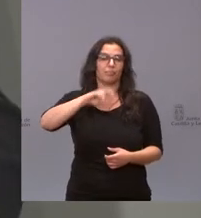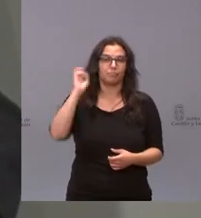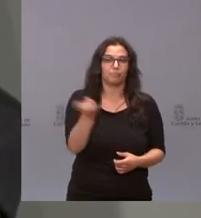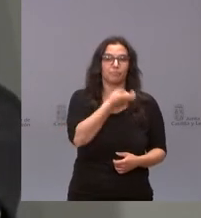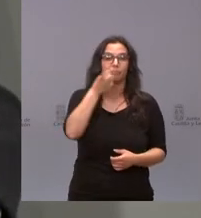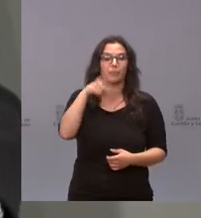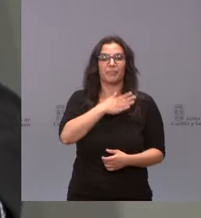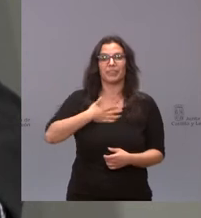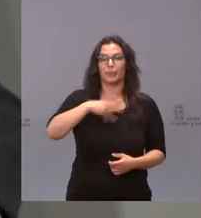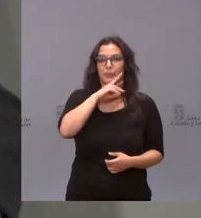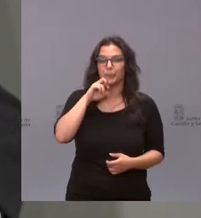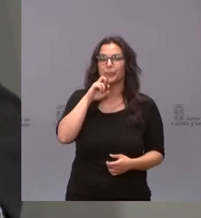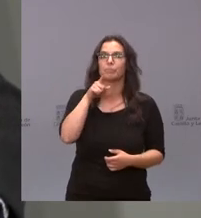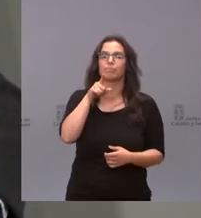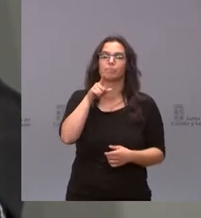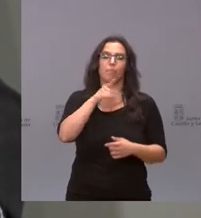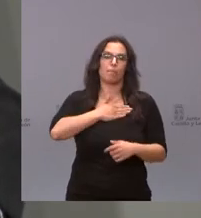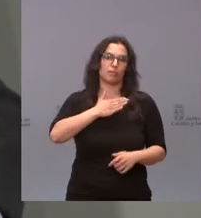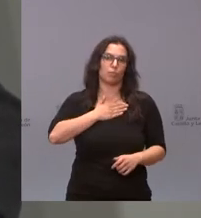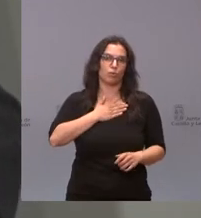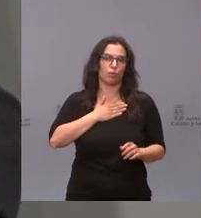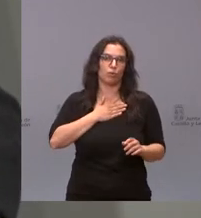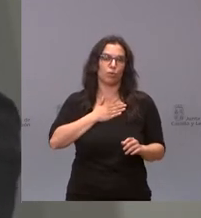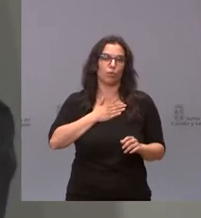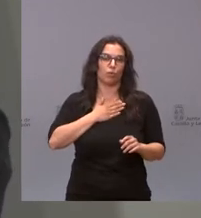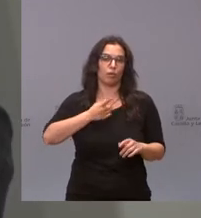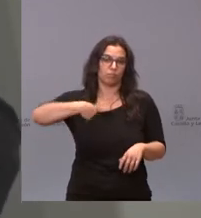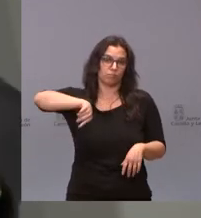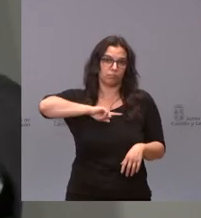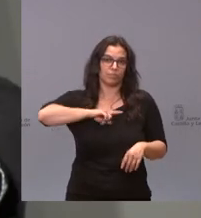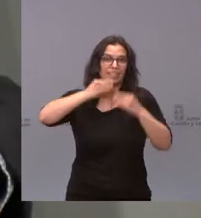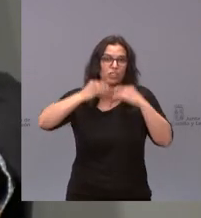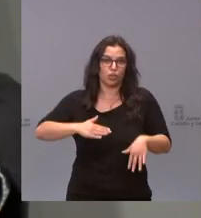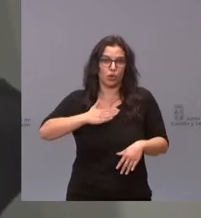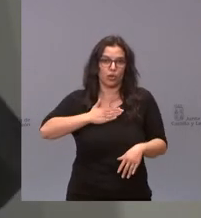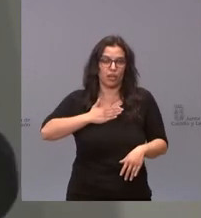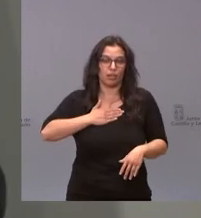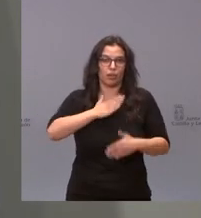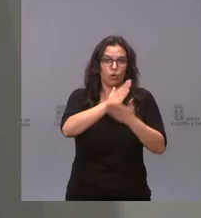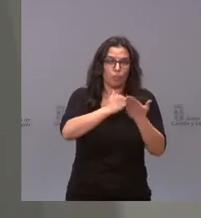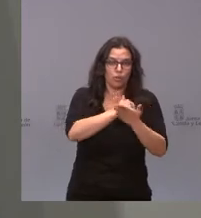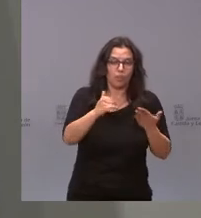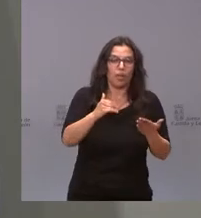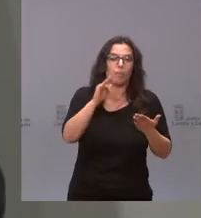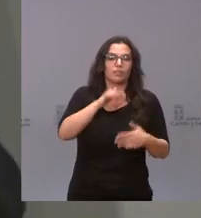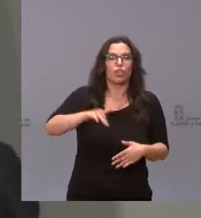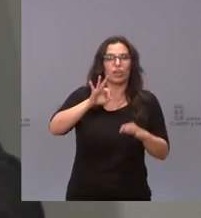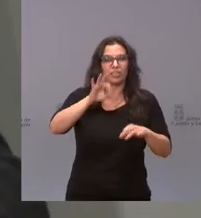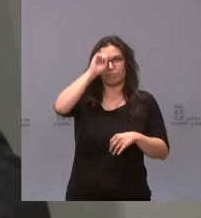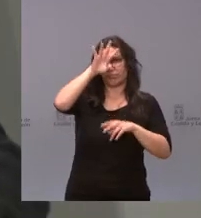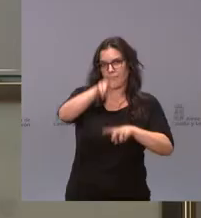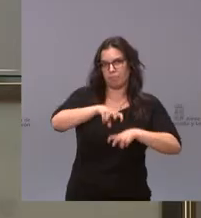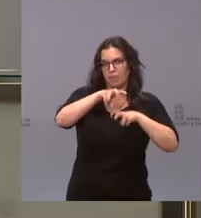este patrimonio de nuestra comunidad, de la historia de nuestra comunidad y de nuestras cuencas mineras. Y ahora ya